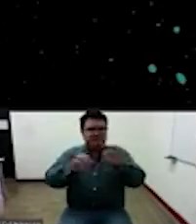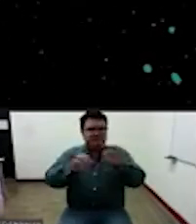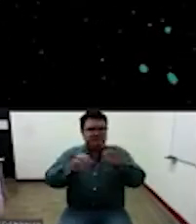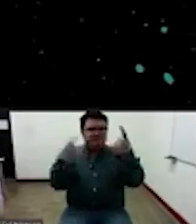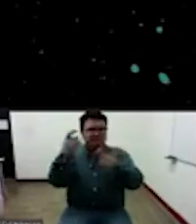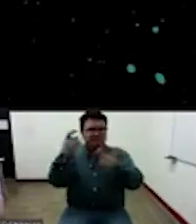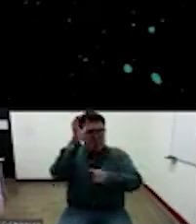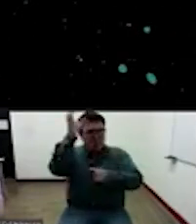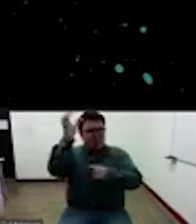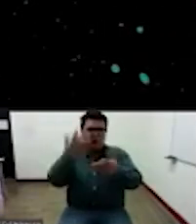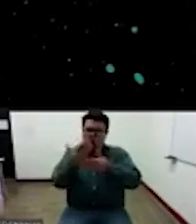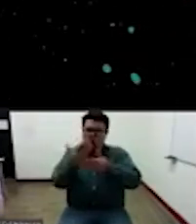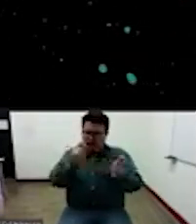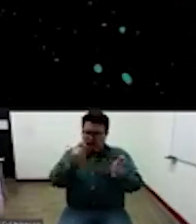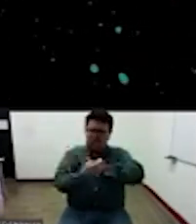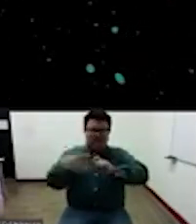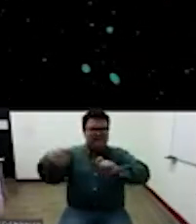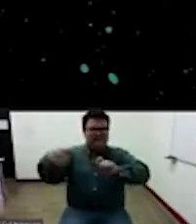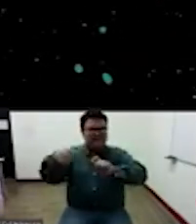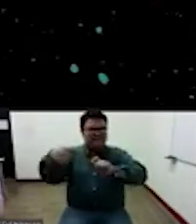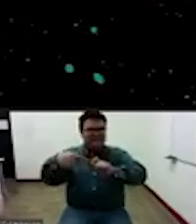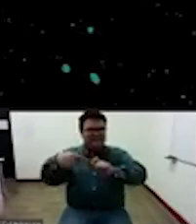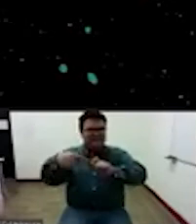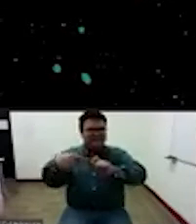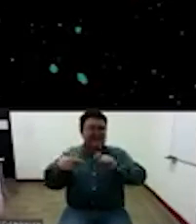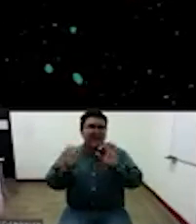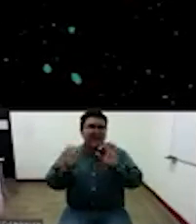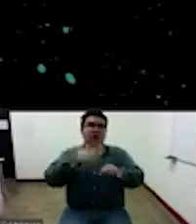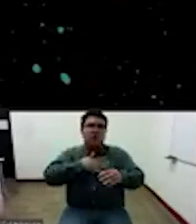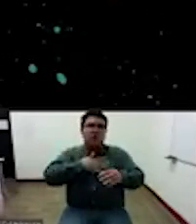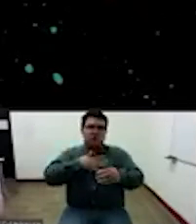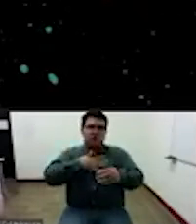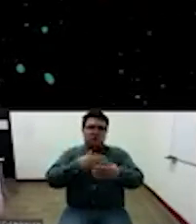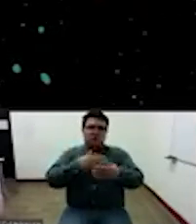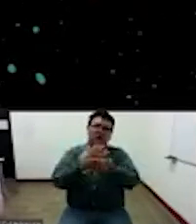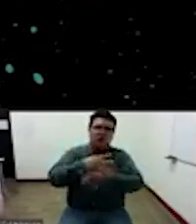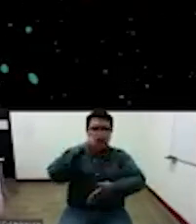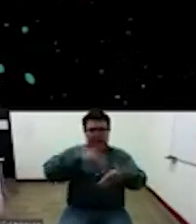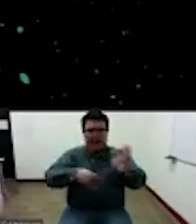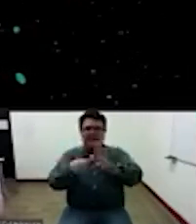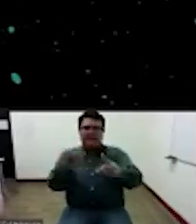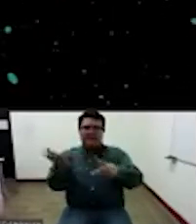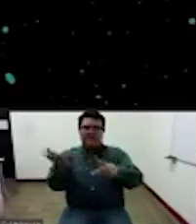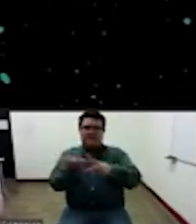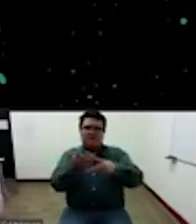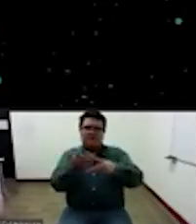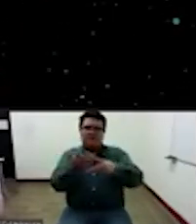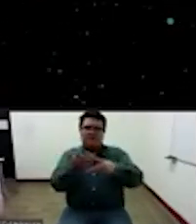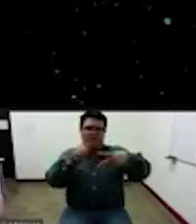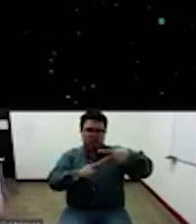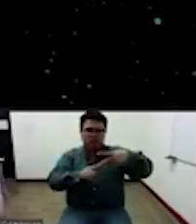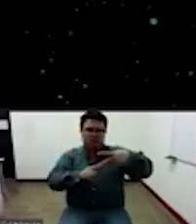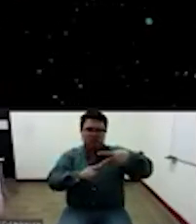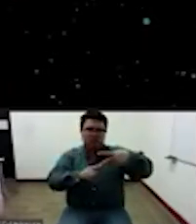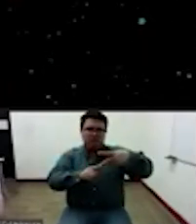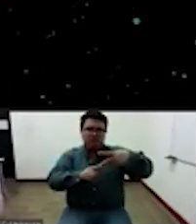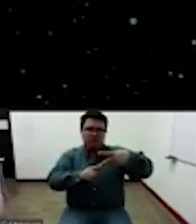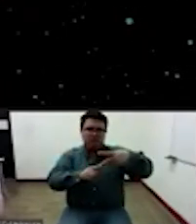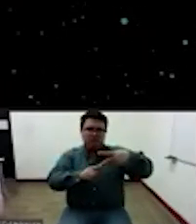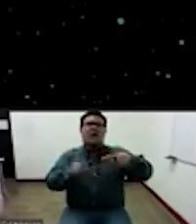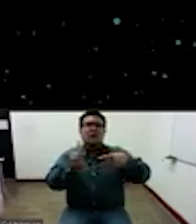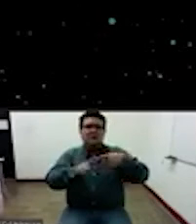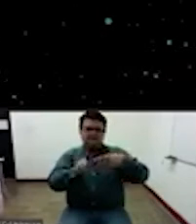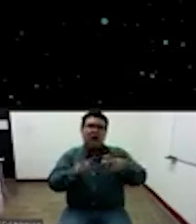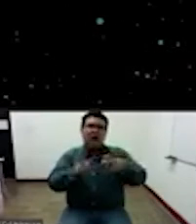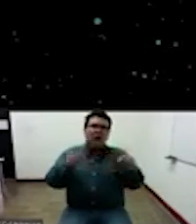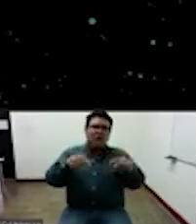voy a centrarme voy a vivir mi mi presentación en dos partes no en un momento voy a entrar o a empezar a